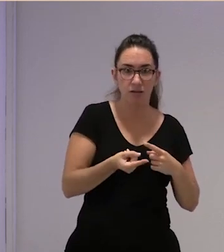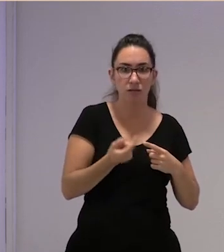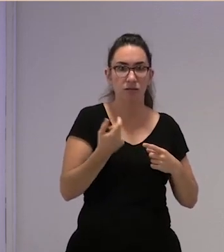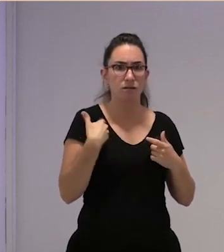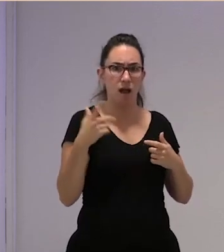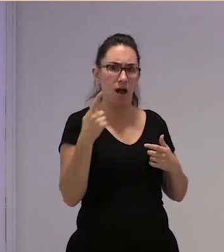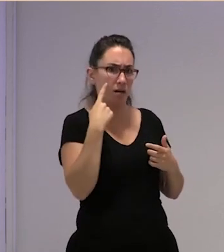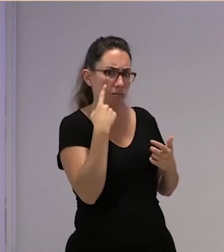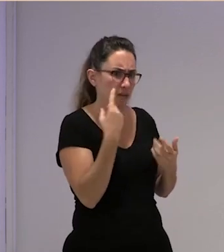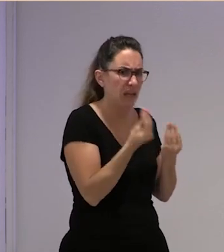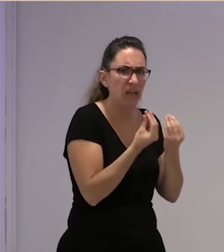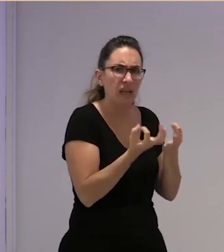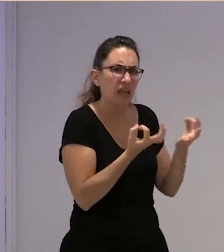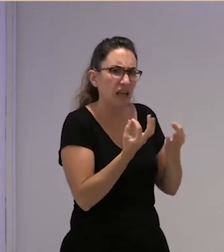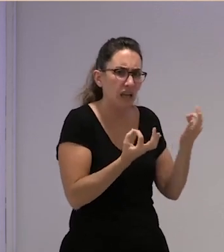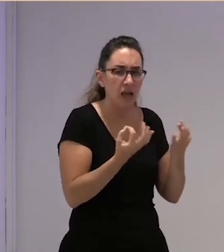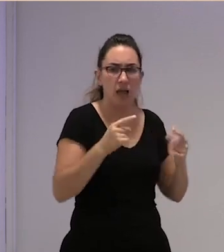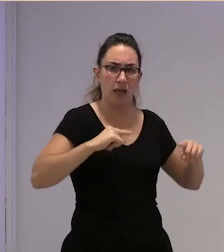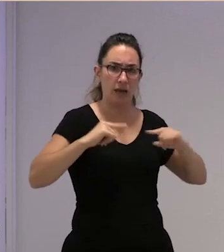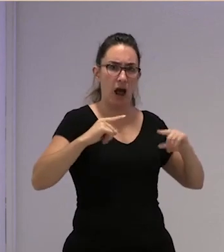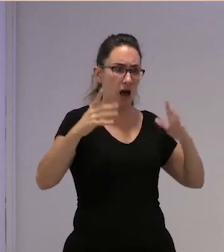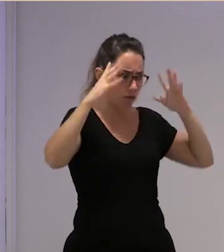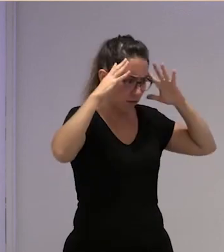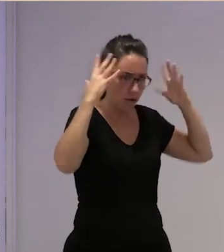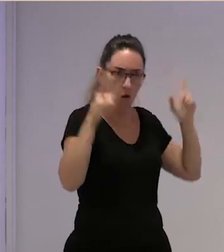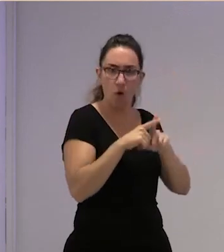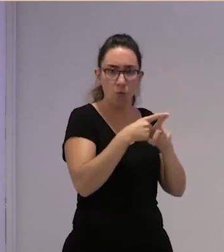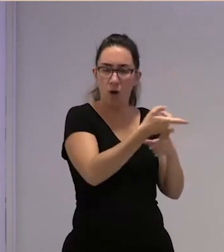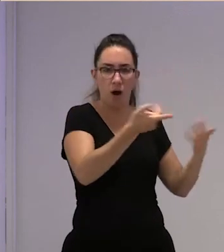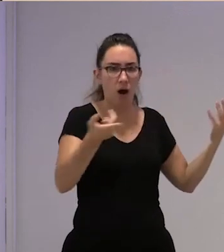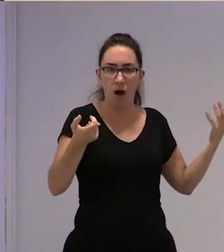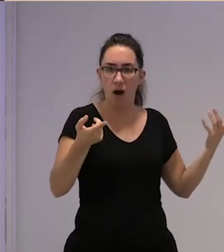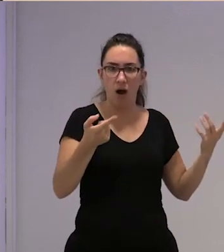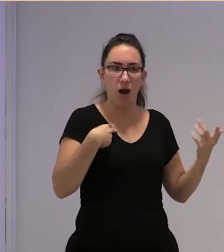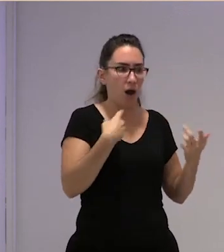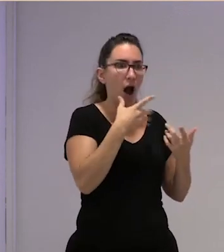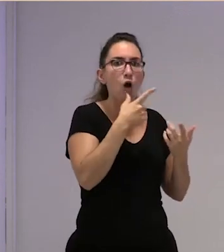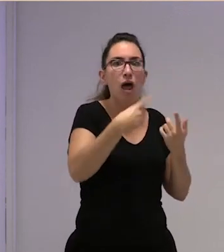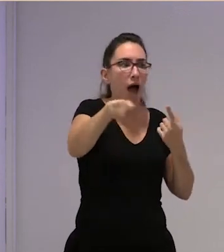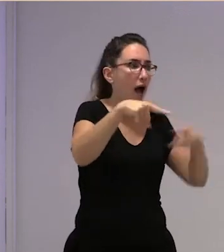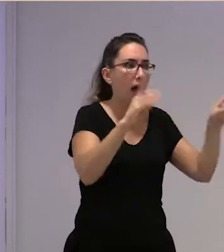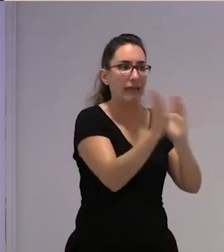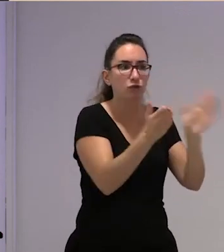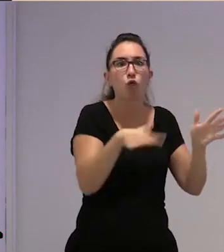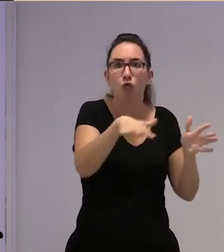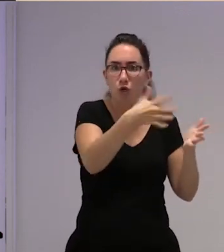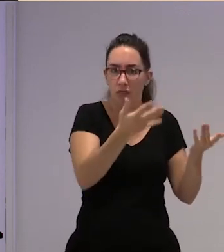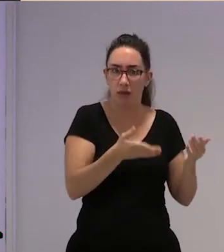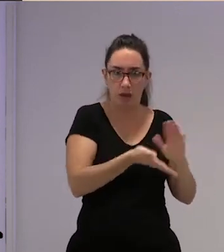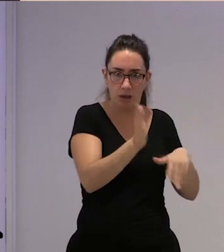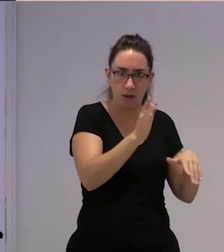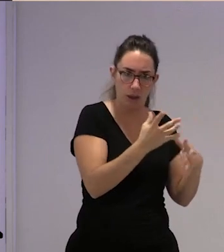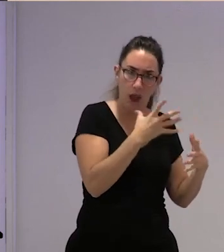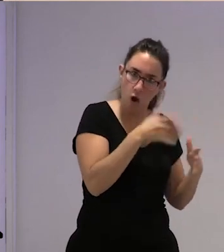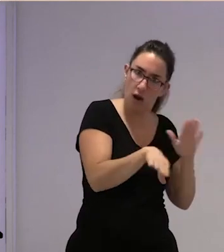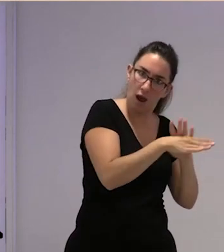que está ocurriendo con esta mujer ¿qué es? y venía el encargado con las manos en la cabeza dios mío ¿dónde te mando? ¿sabes? ¿ahora qué vas a protestar también